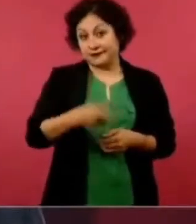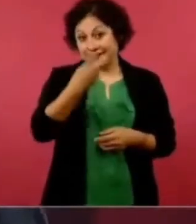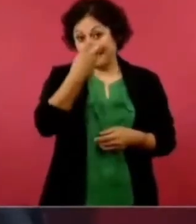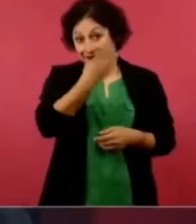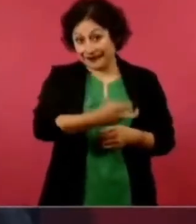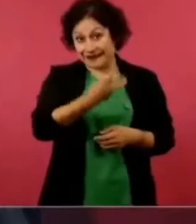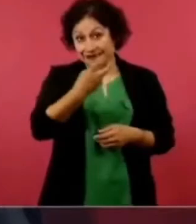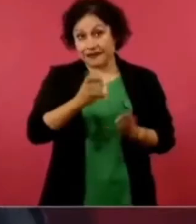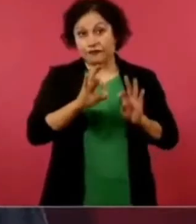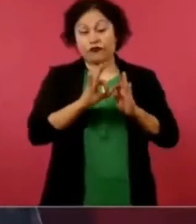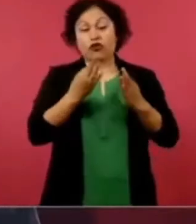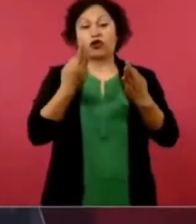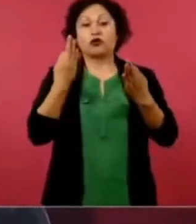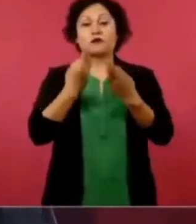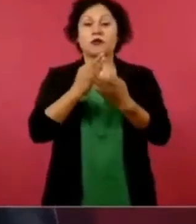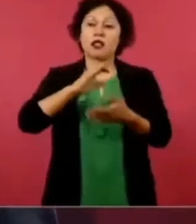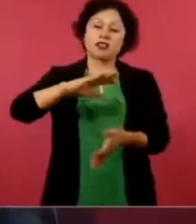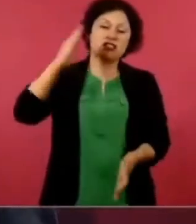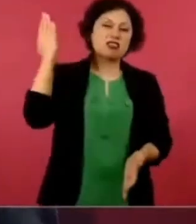modito.